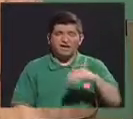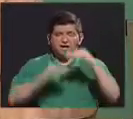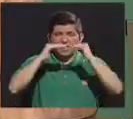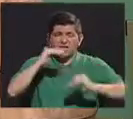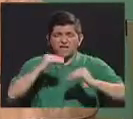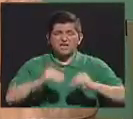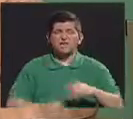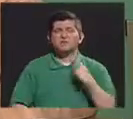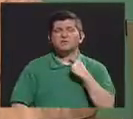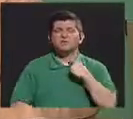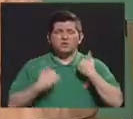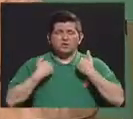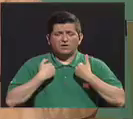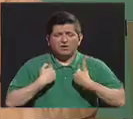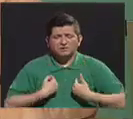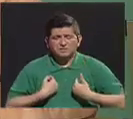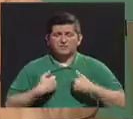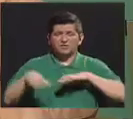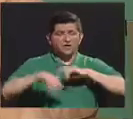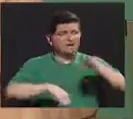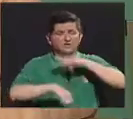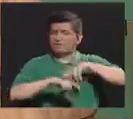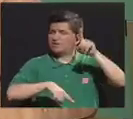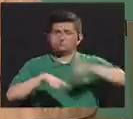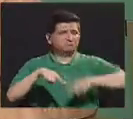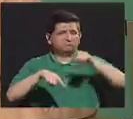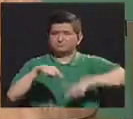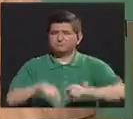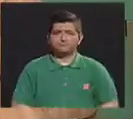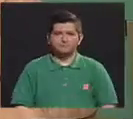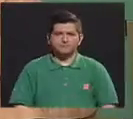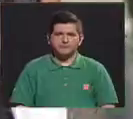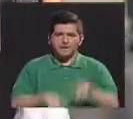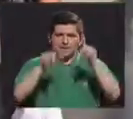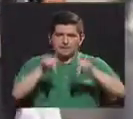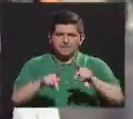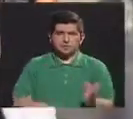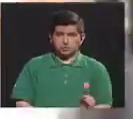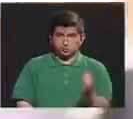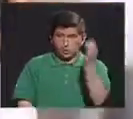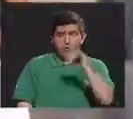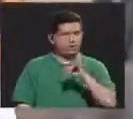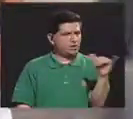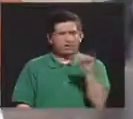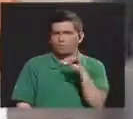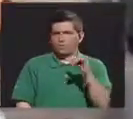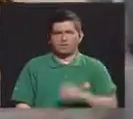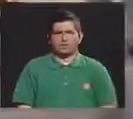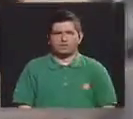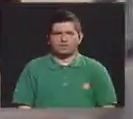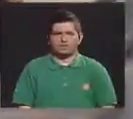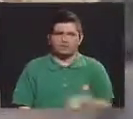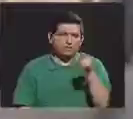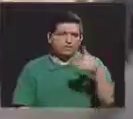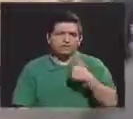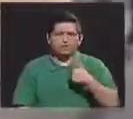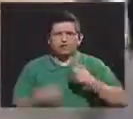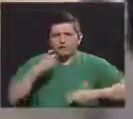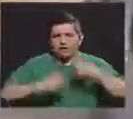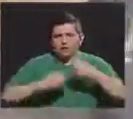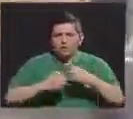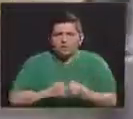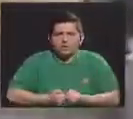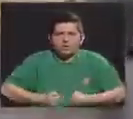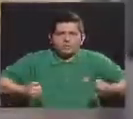para desarrollar sus actividades normales. En el caso de una persona joven, igual, va a tener problemas de sobrepeso,